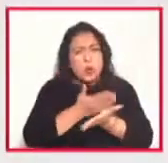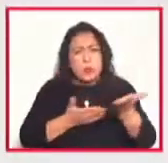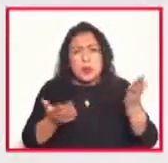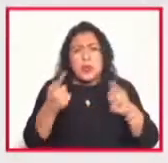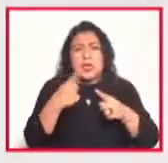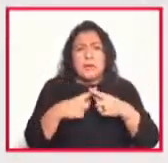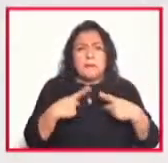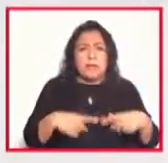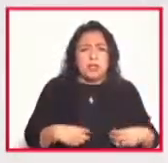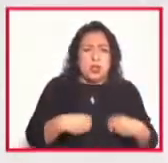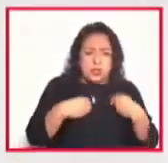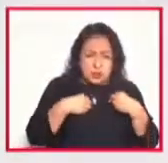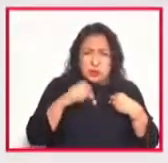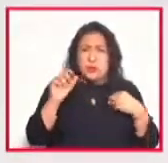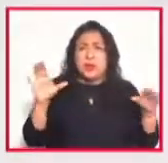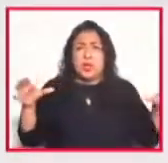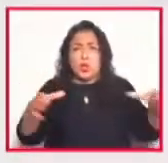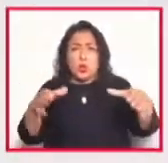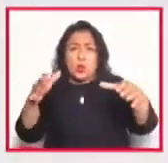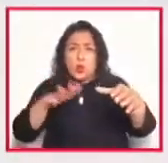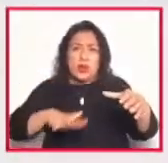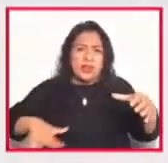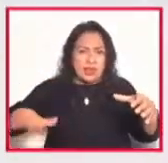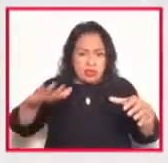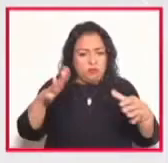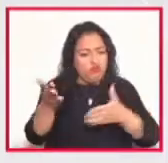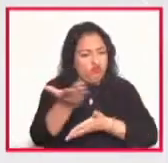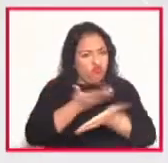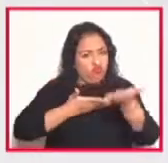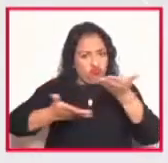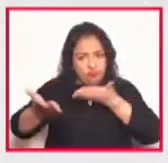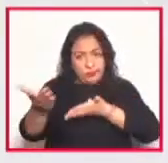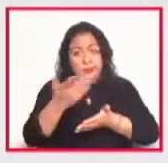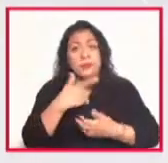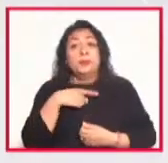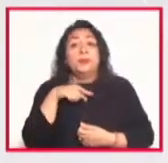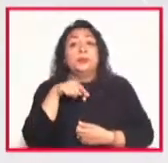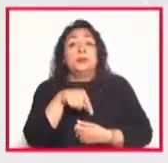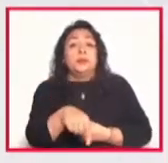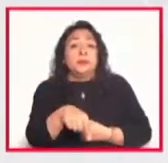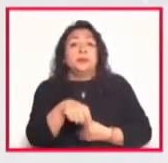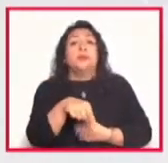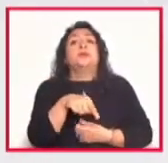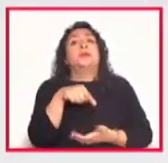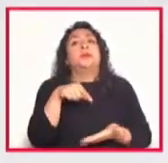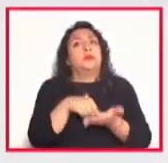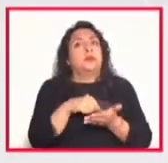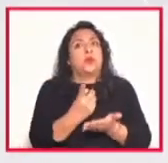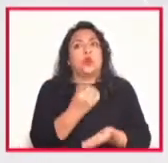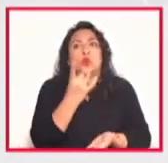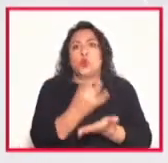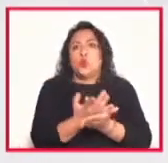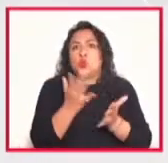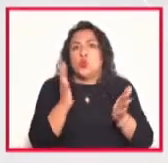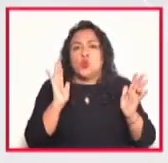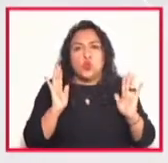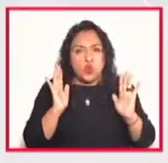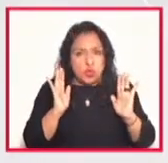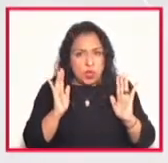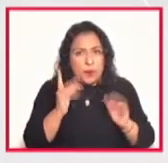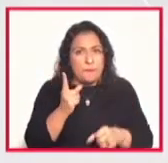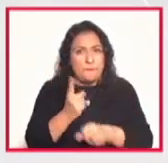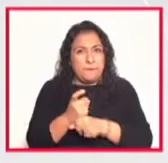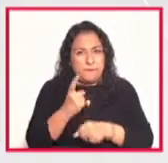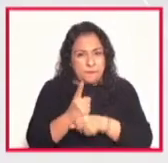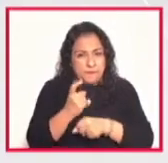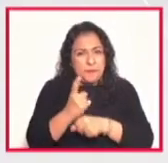residentes y las comunidades de la zona es un espacio único primero porque